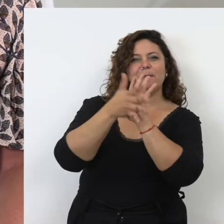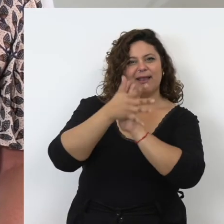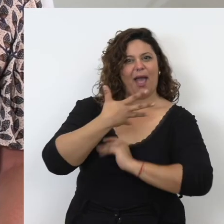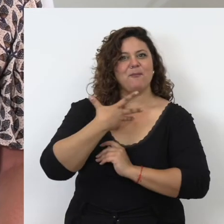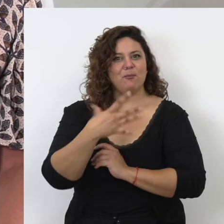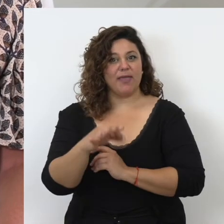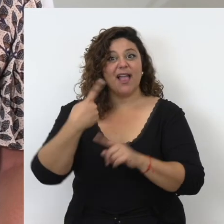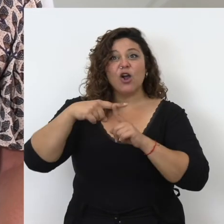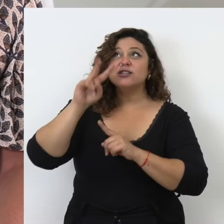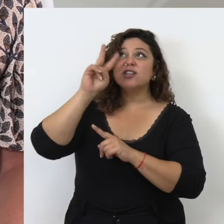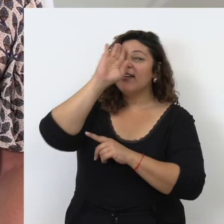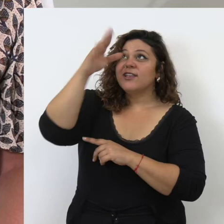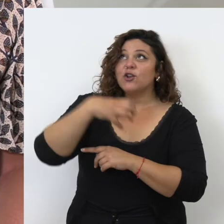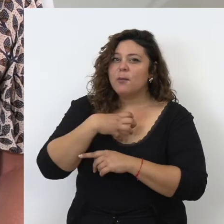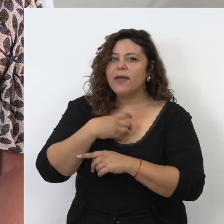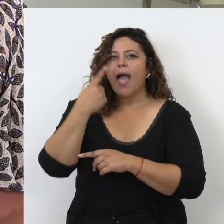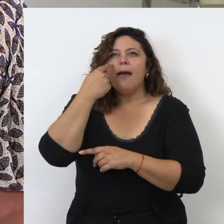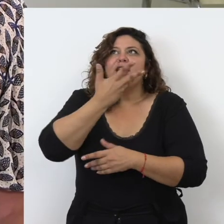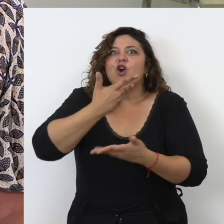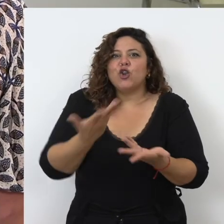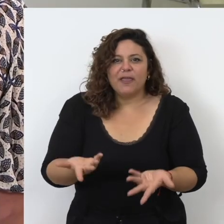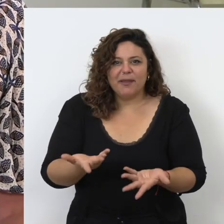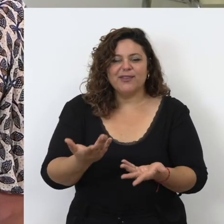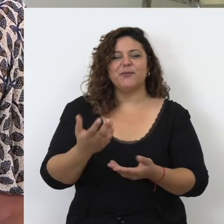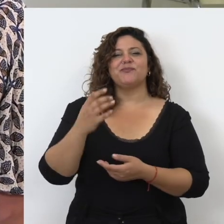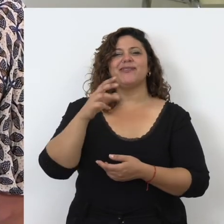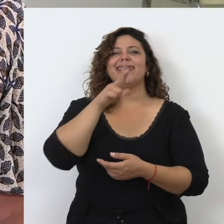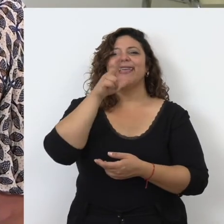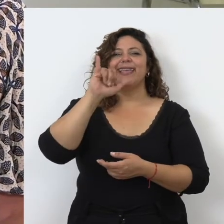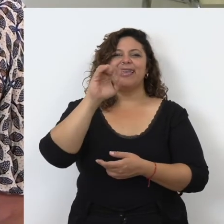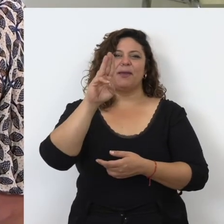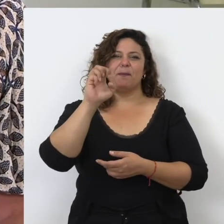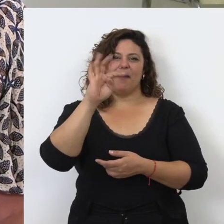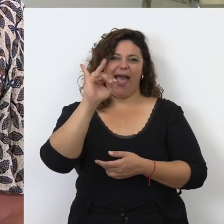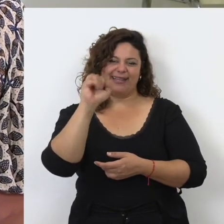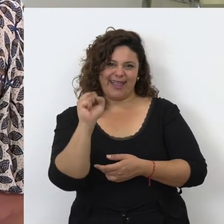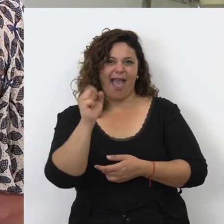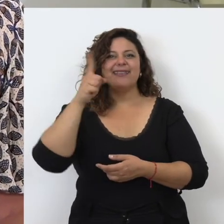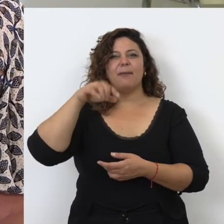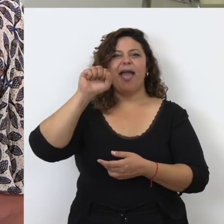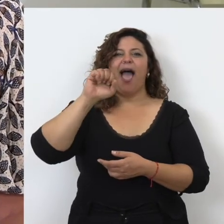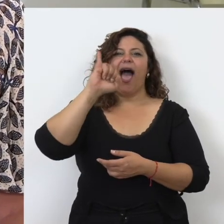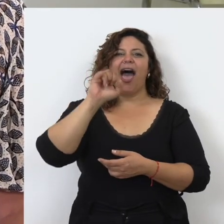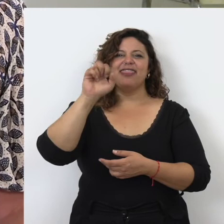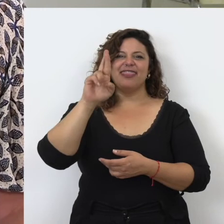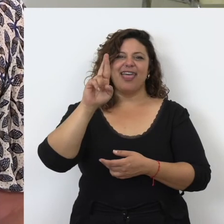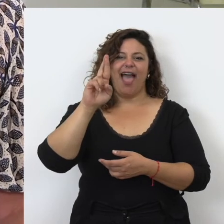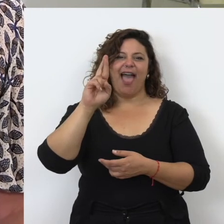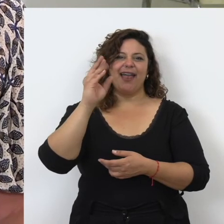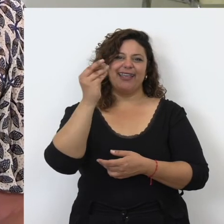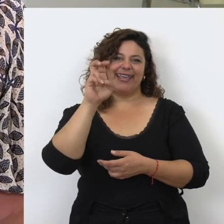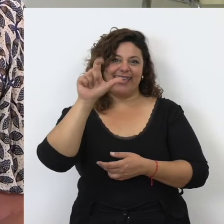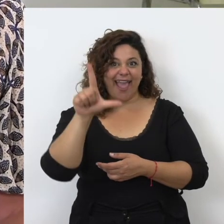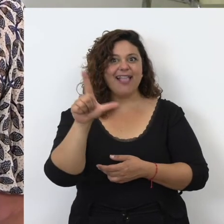lo que no podemos observar directamente la astrónoma Hipate de Alejandría y el astrónomo Azarquiel de Al-Ándalus hacían